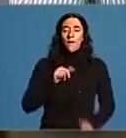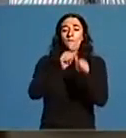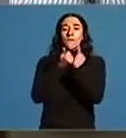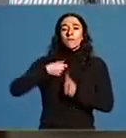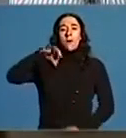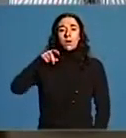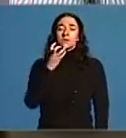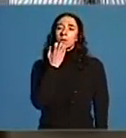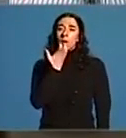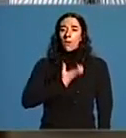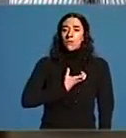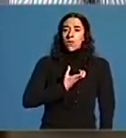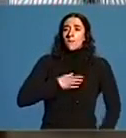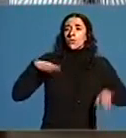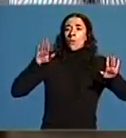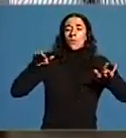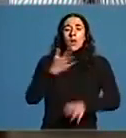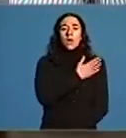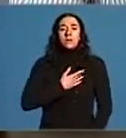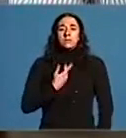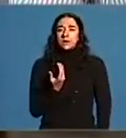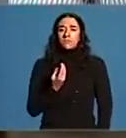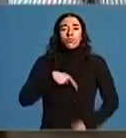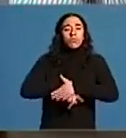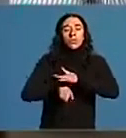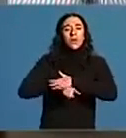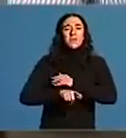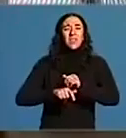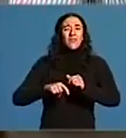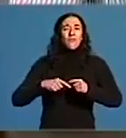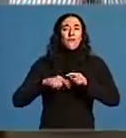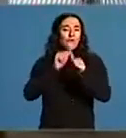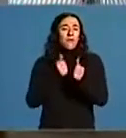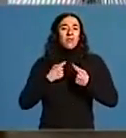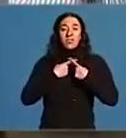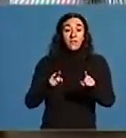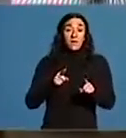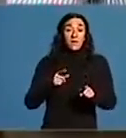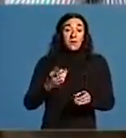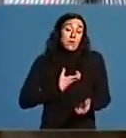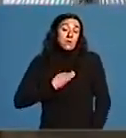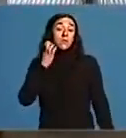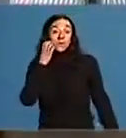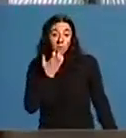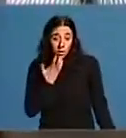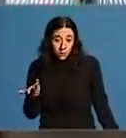el Ayuntamiento de Burela quera hacer un trámite dunha forma distinta como lo hace o Ayuntamiento de Sarriá, por ejemplo.